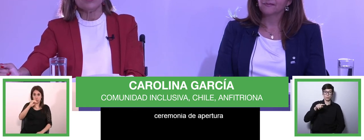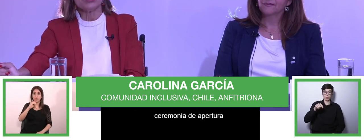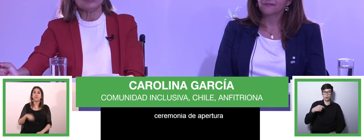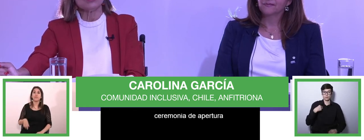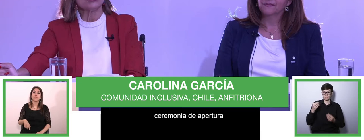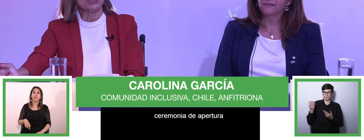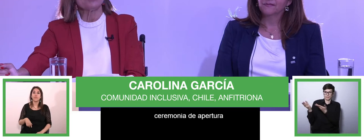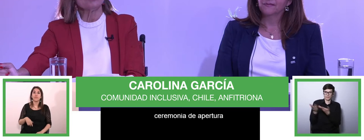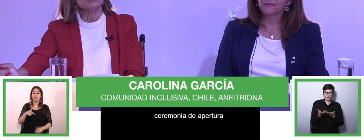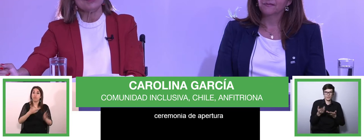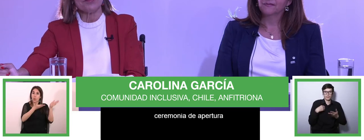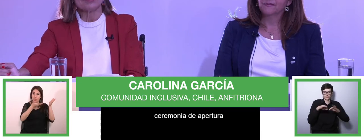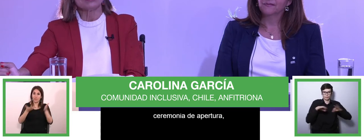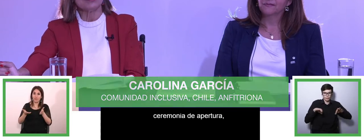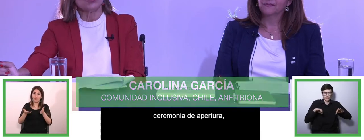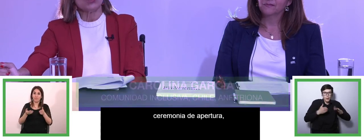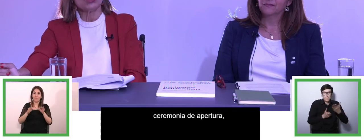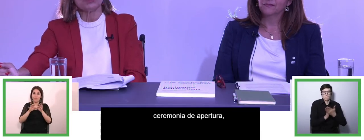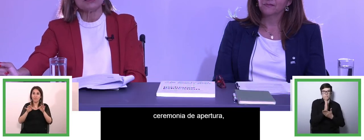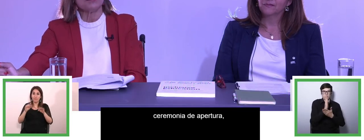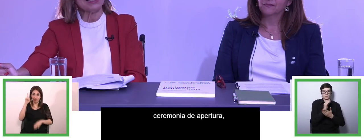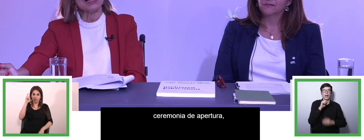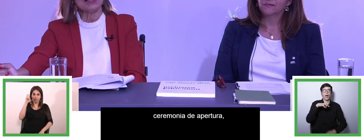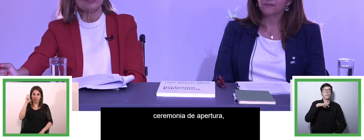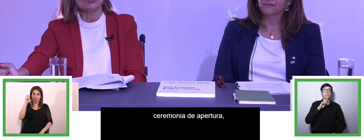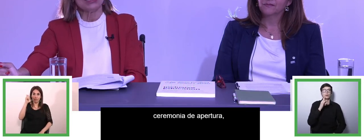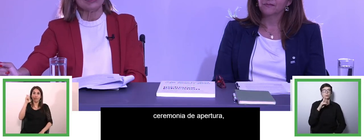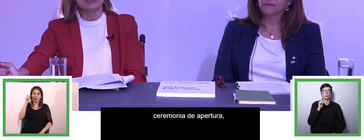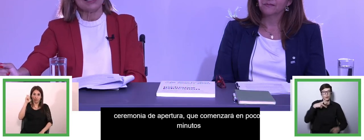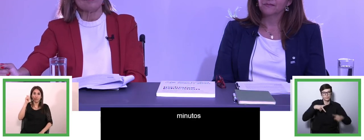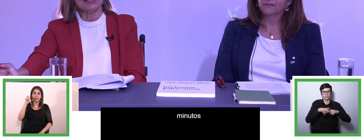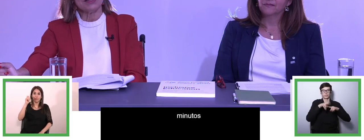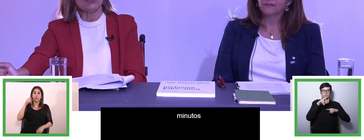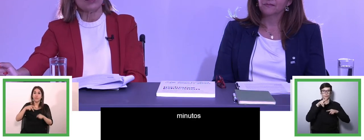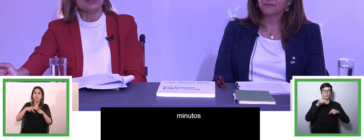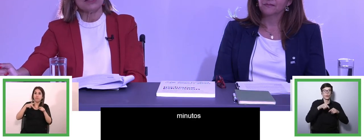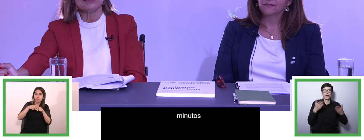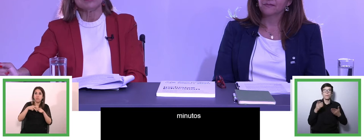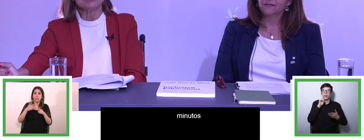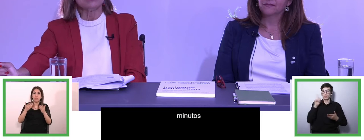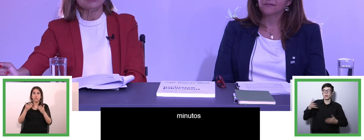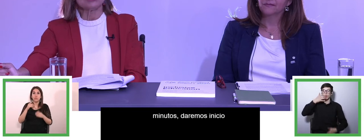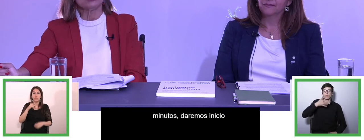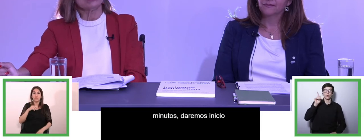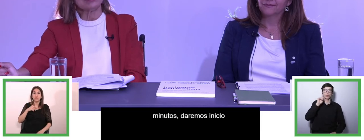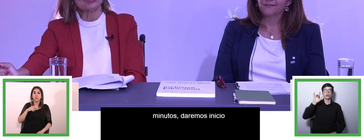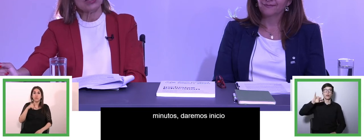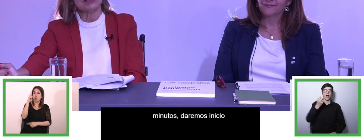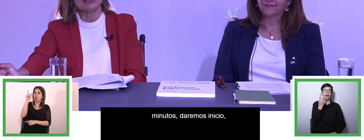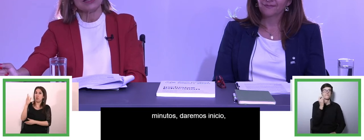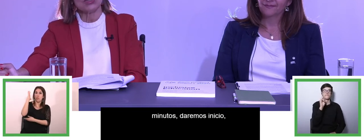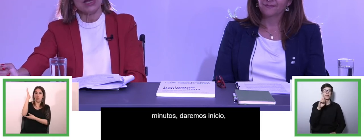daremos inicio al primer discurso principal a cargo de Javier UEMES, director de